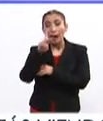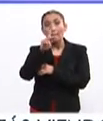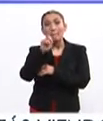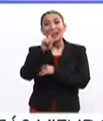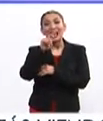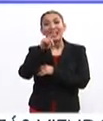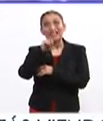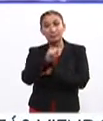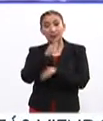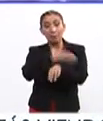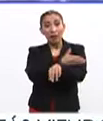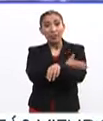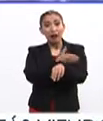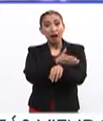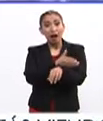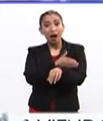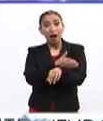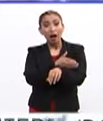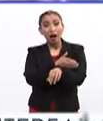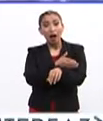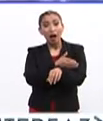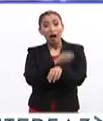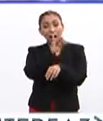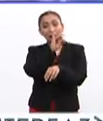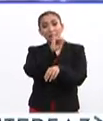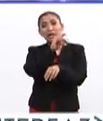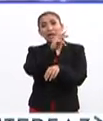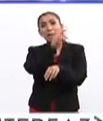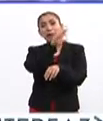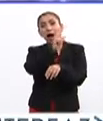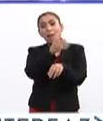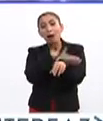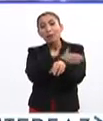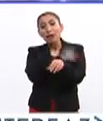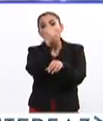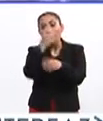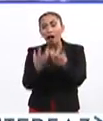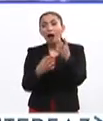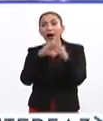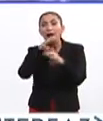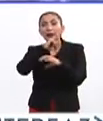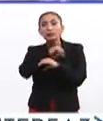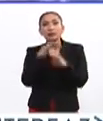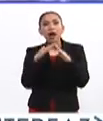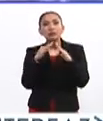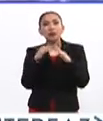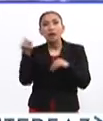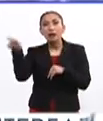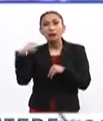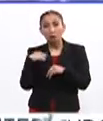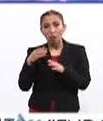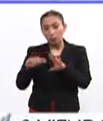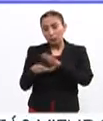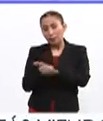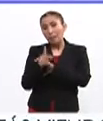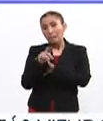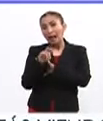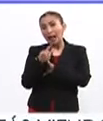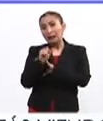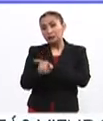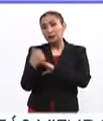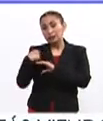pellets, madera, fibra de madera para calentar las casas, ¿no? Ellos llenan de pellets